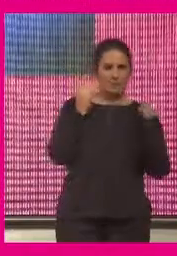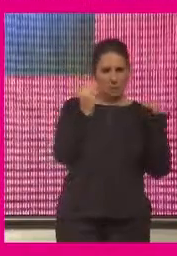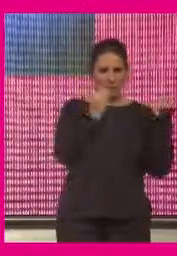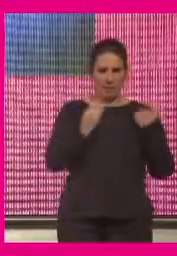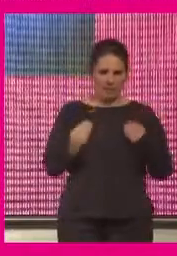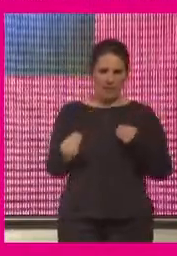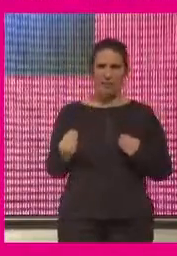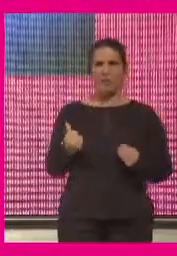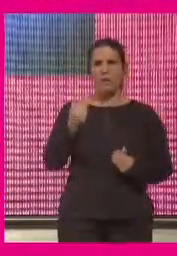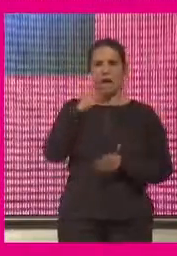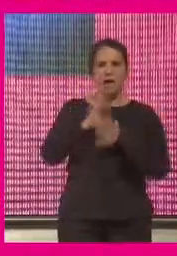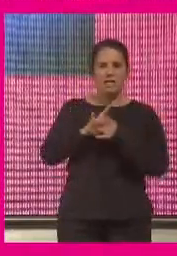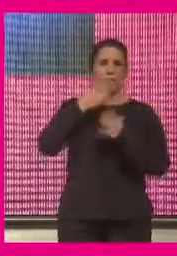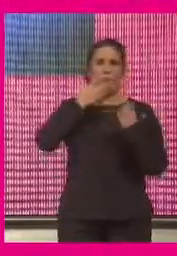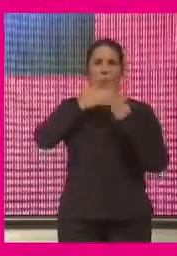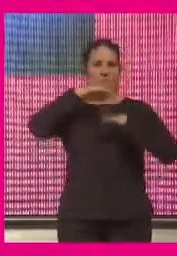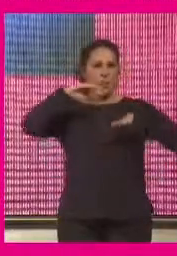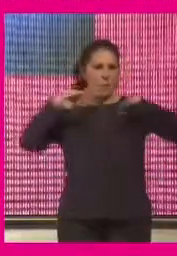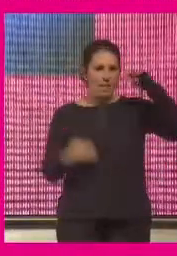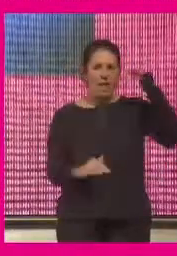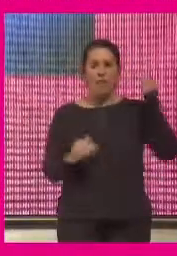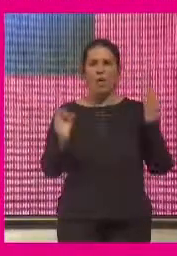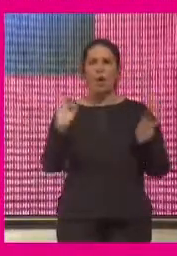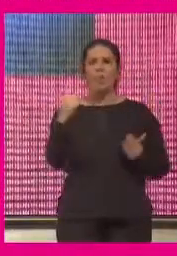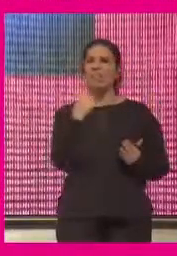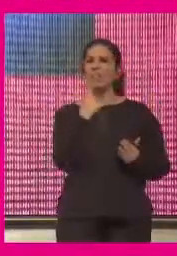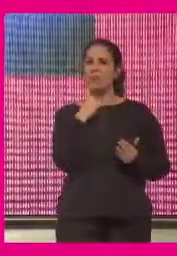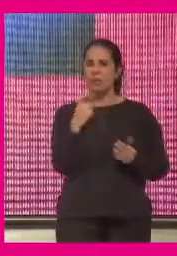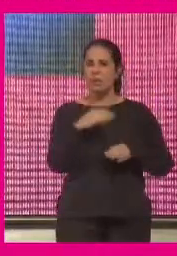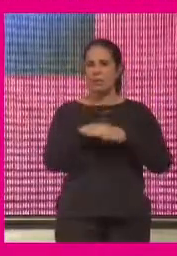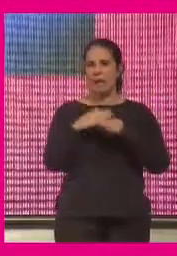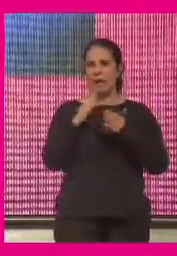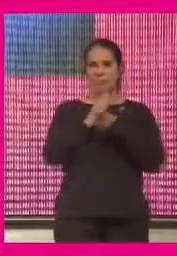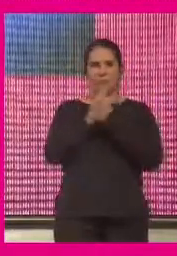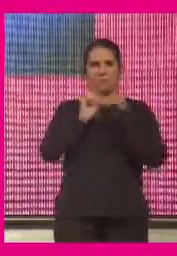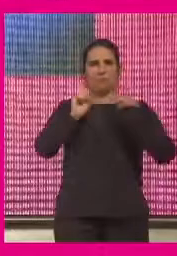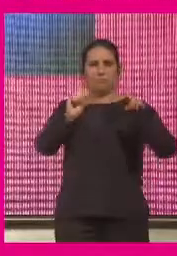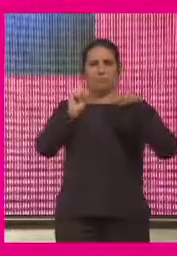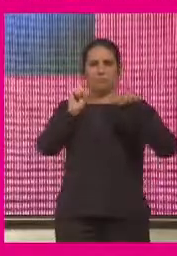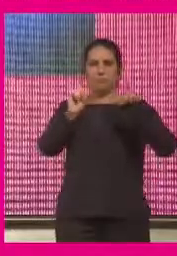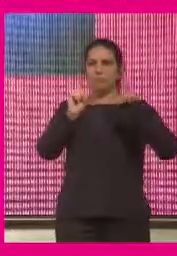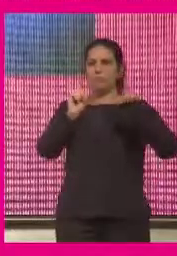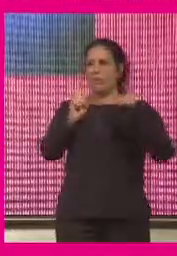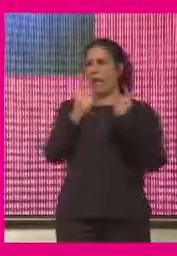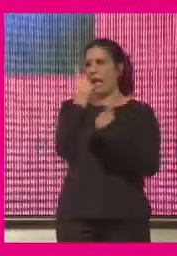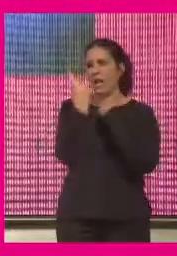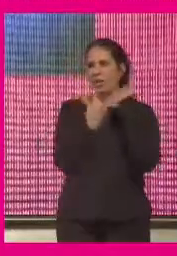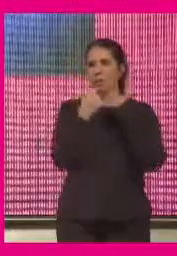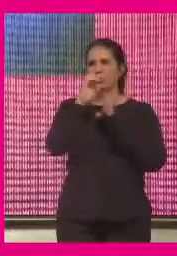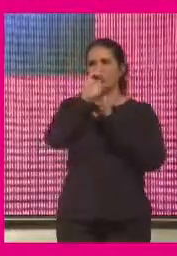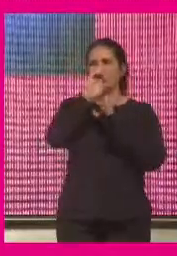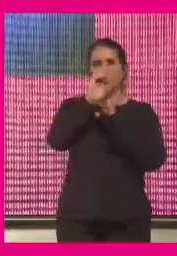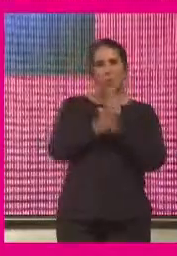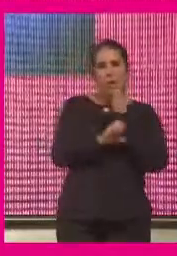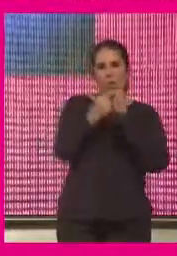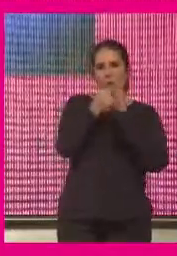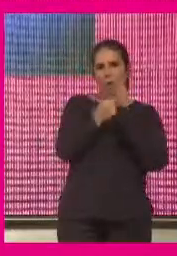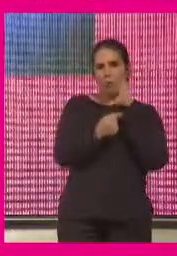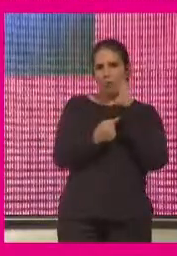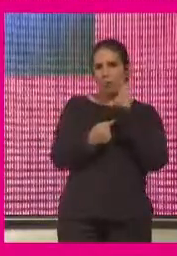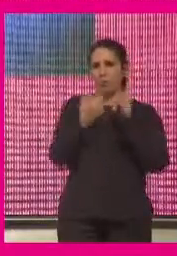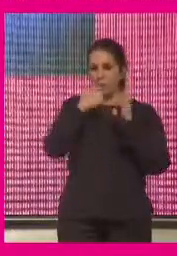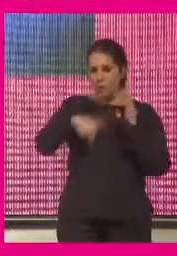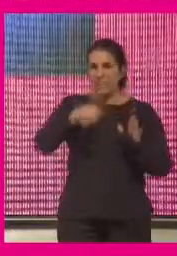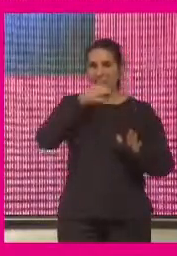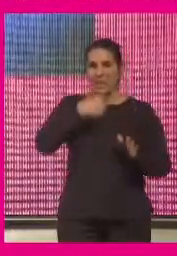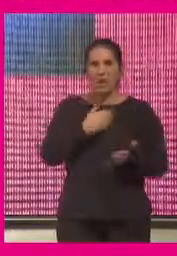efectivamente con la desigualdad o con la dificultad de impartir ciertos currícula yo por ejemplo esta